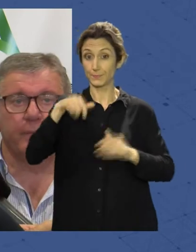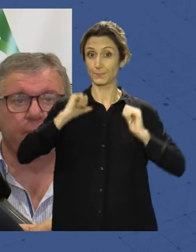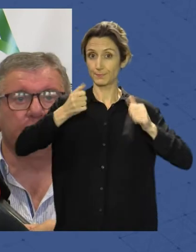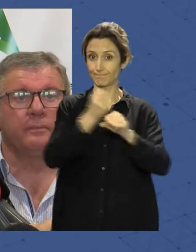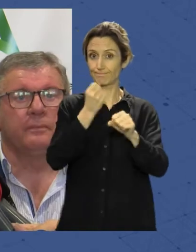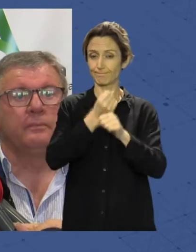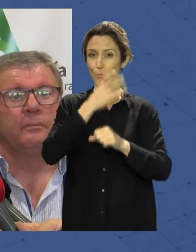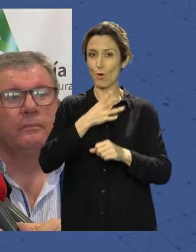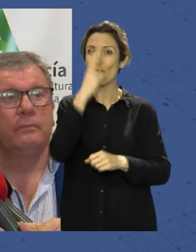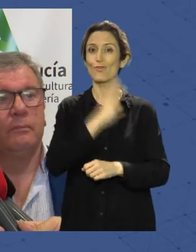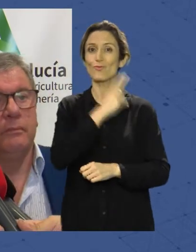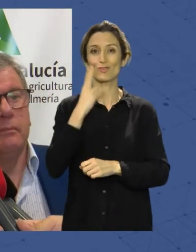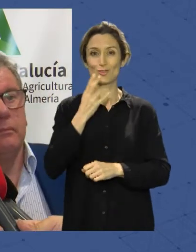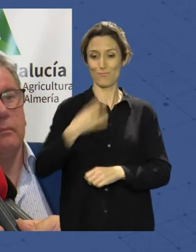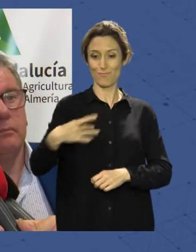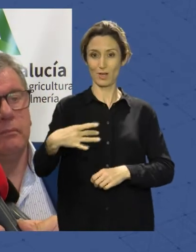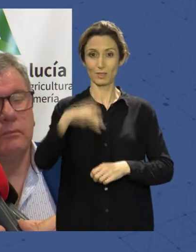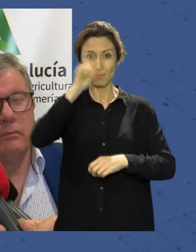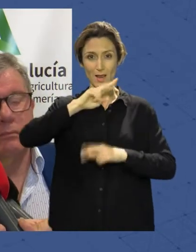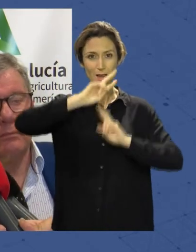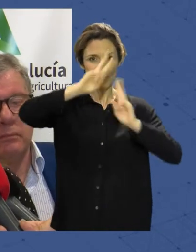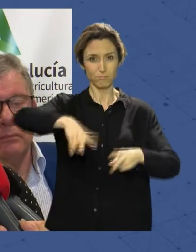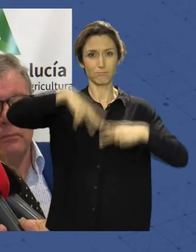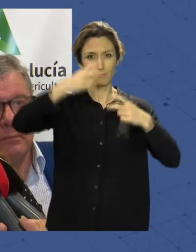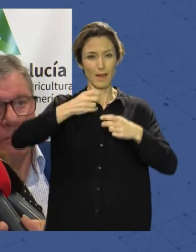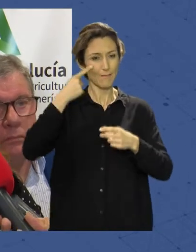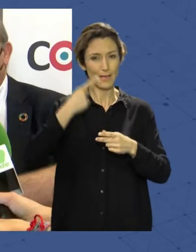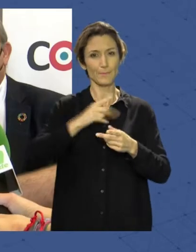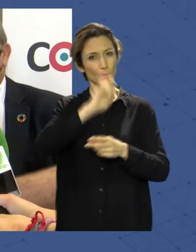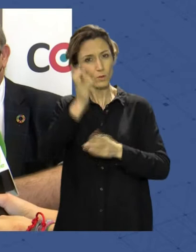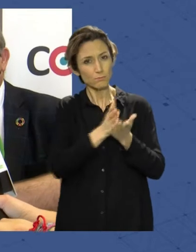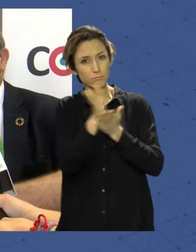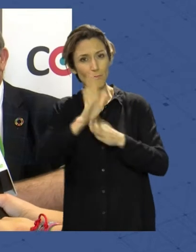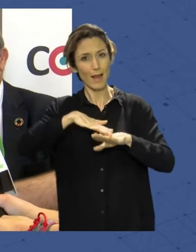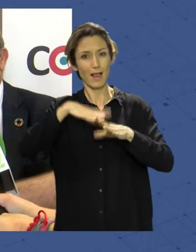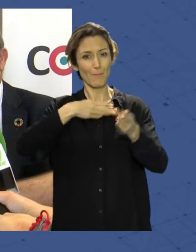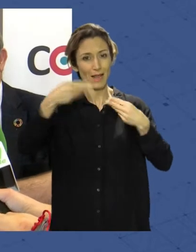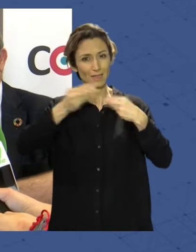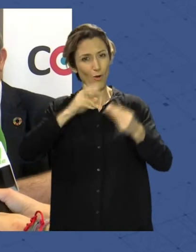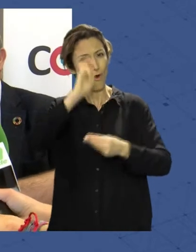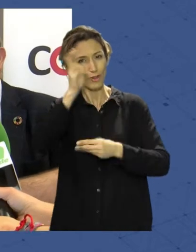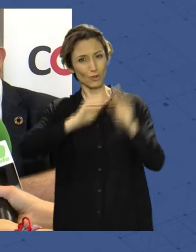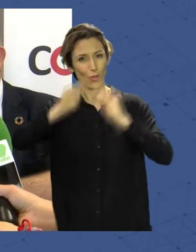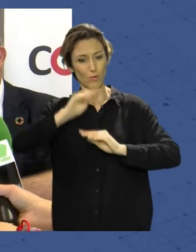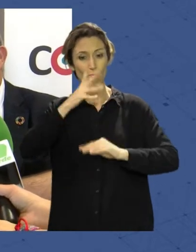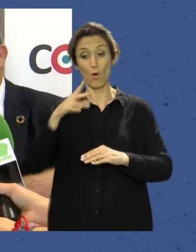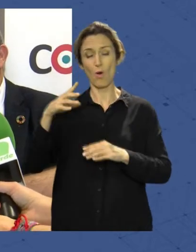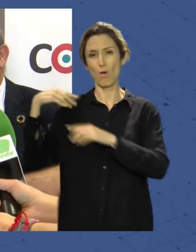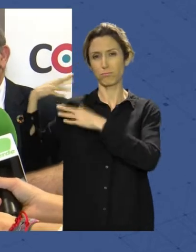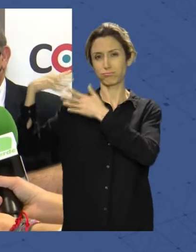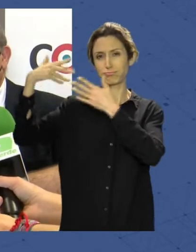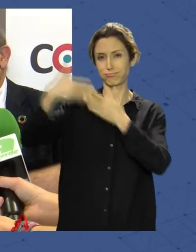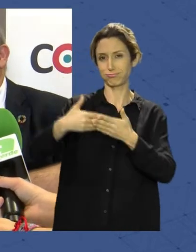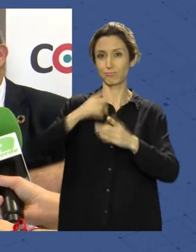blanco, se ha empezado también por la restauración de cauce y la retirada de plástico. Ese problema que llevamos arrastrando ya muchos años con